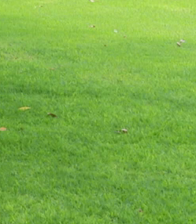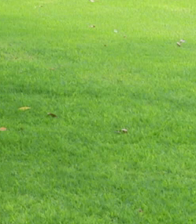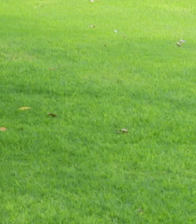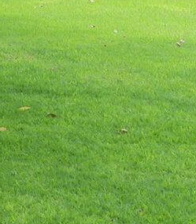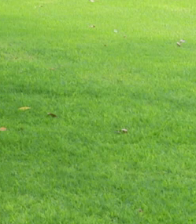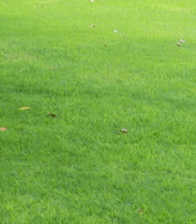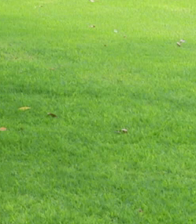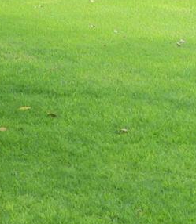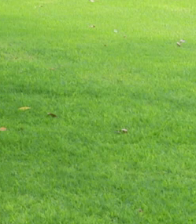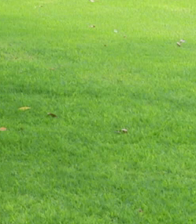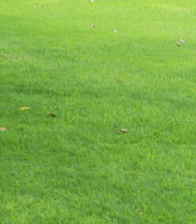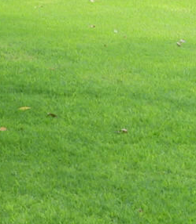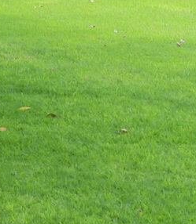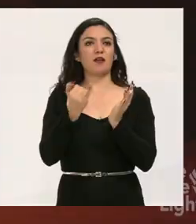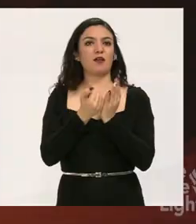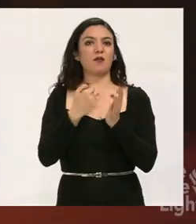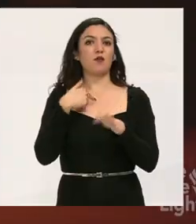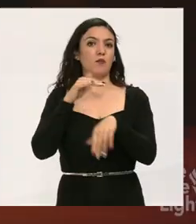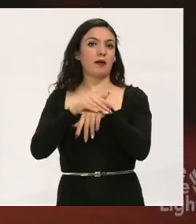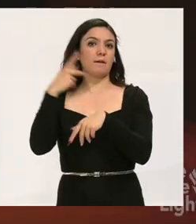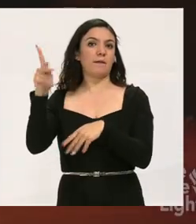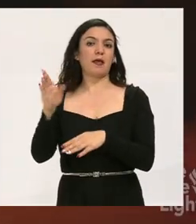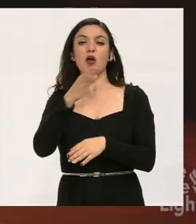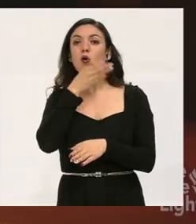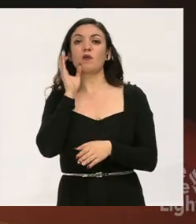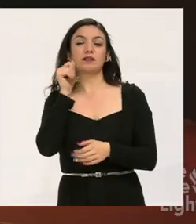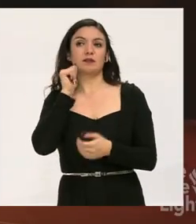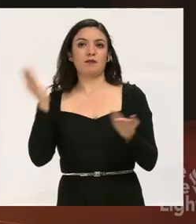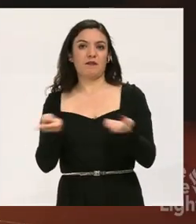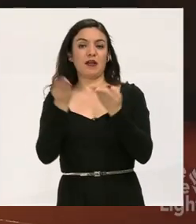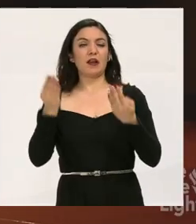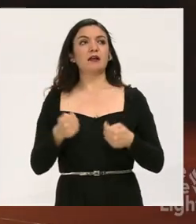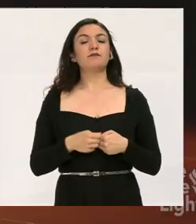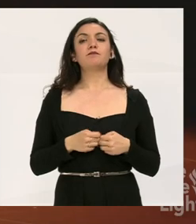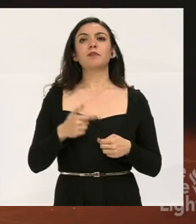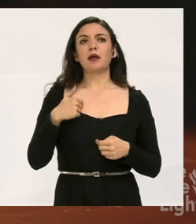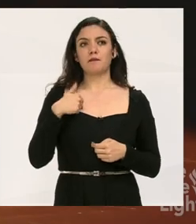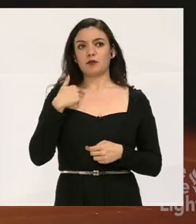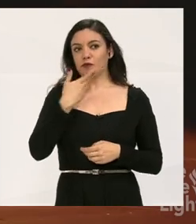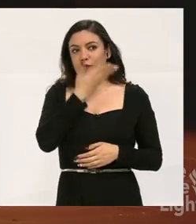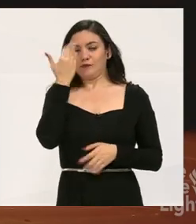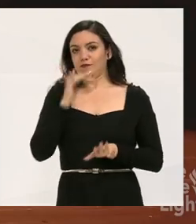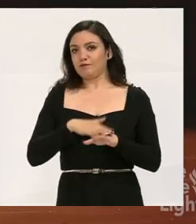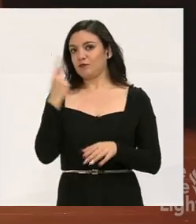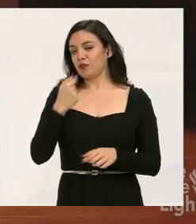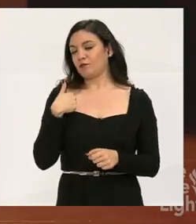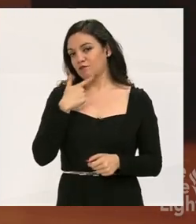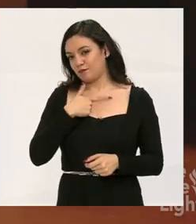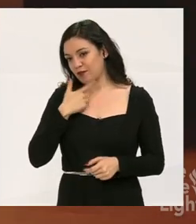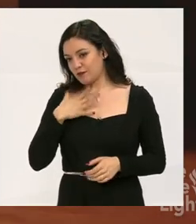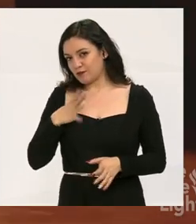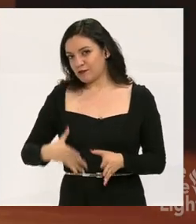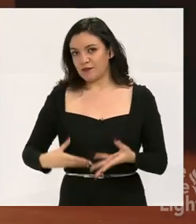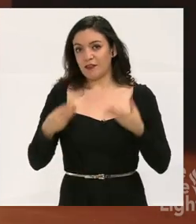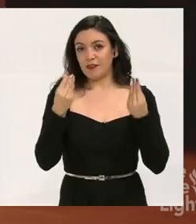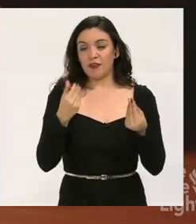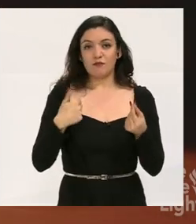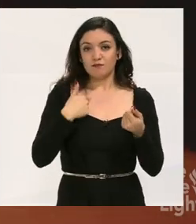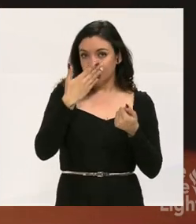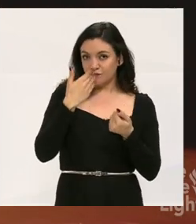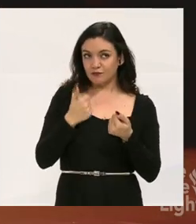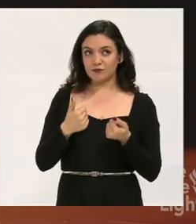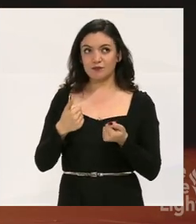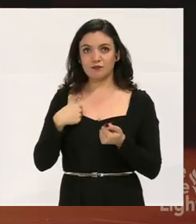lo saqué de ella, por su amiga, una cubana que tiene, y les encantaba. A mí la verdad no sé por qué me gusta tanto.